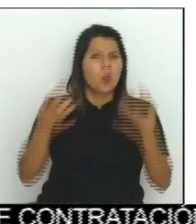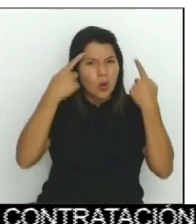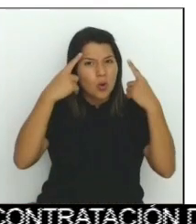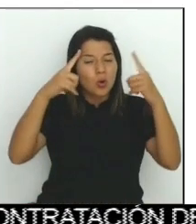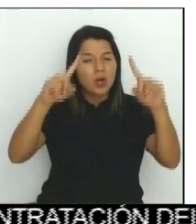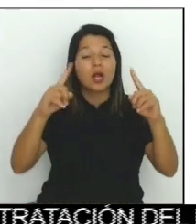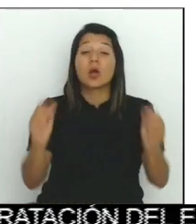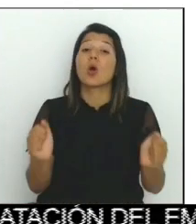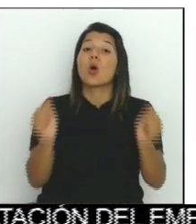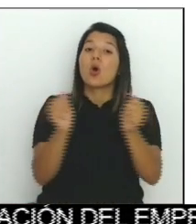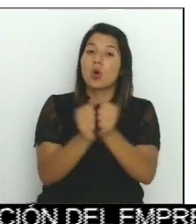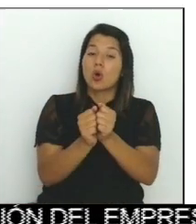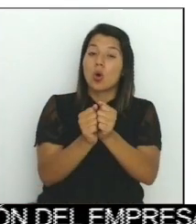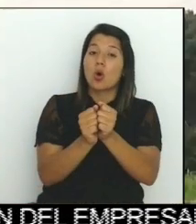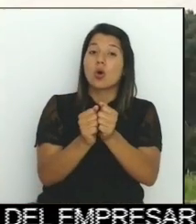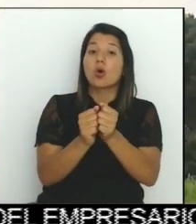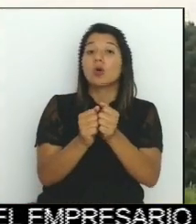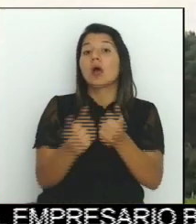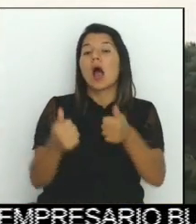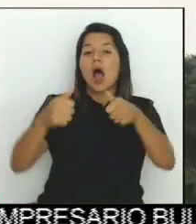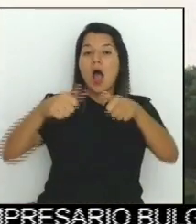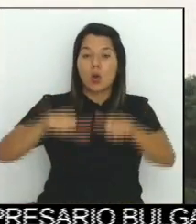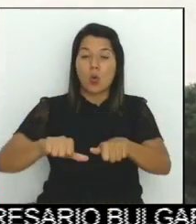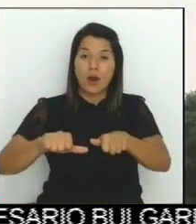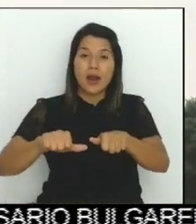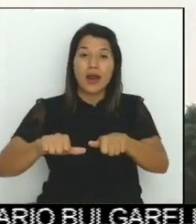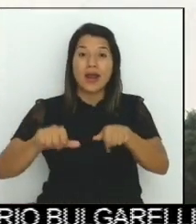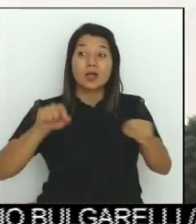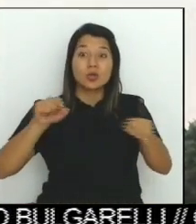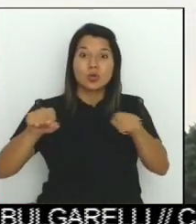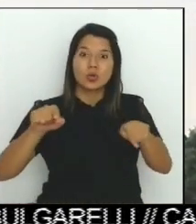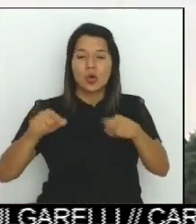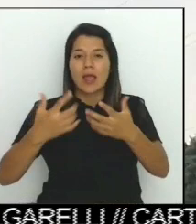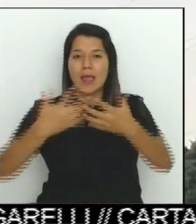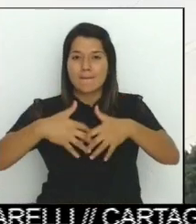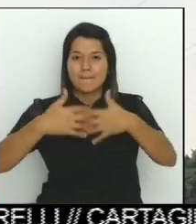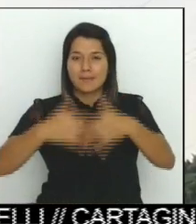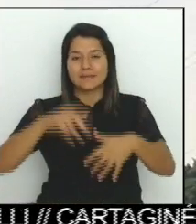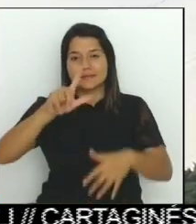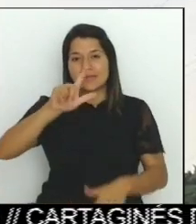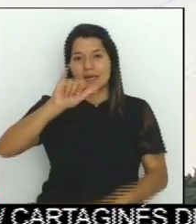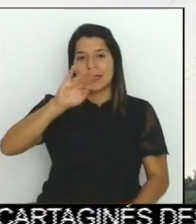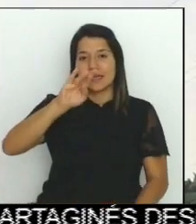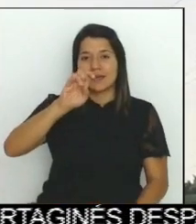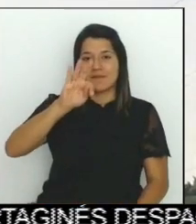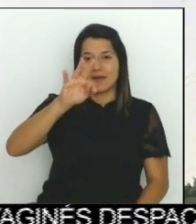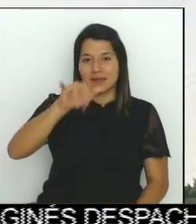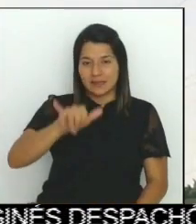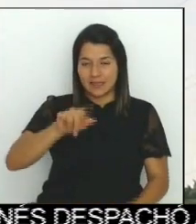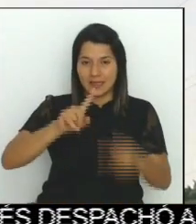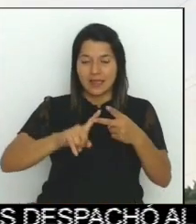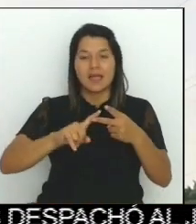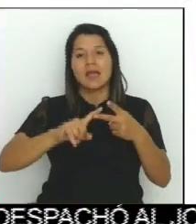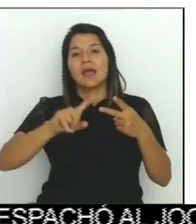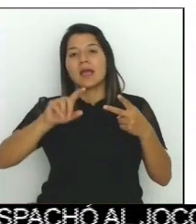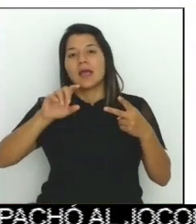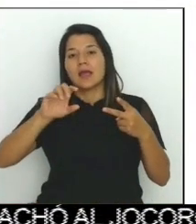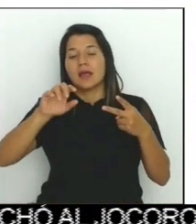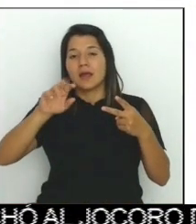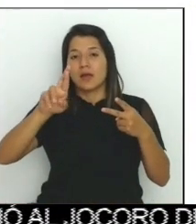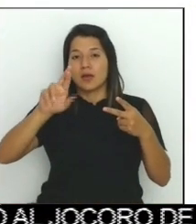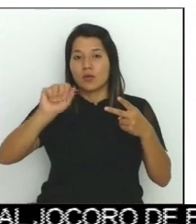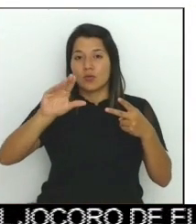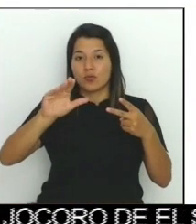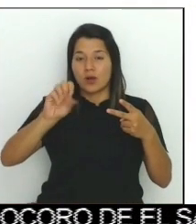de acuerdos mutuos de devolución con las empresas Liberty, ICE y RACSA, quienes cuentan con concesiones de asignación no